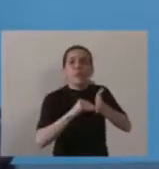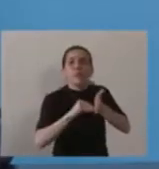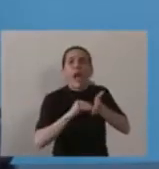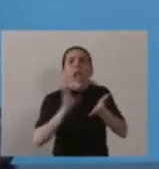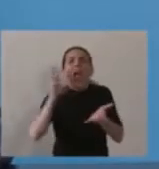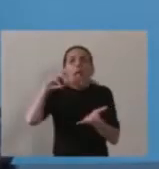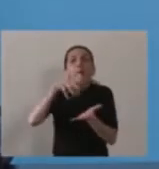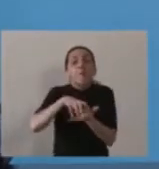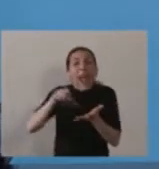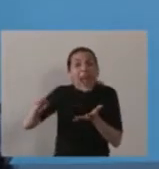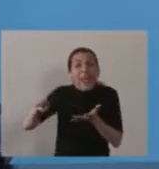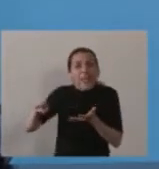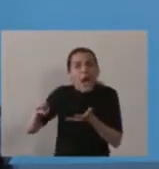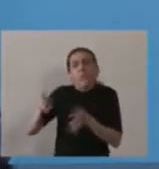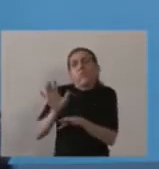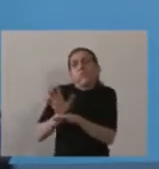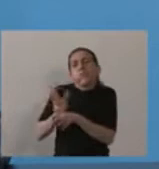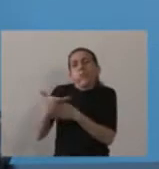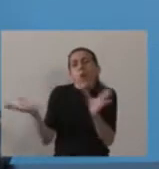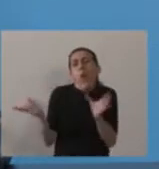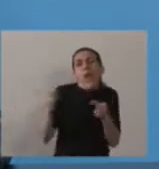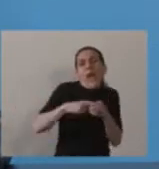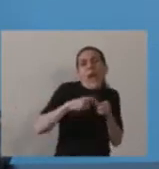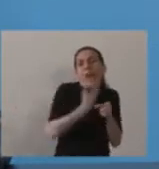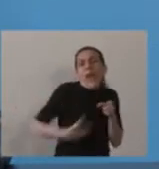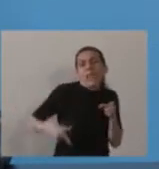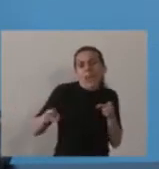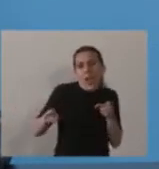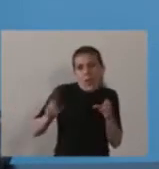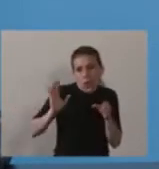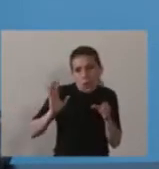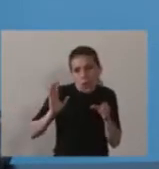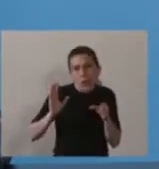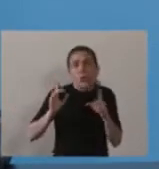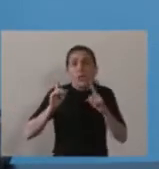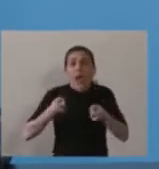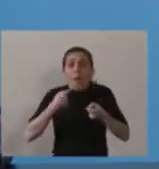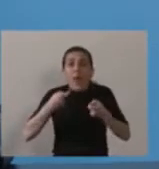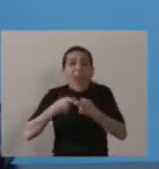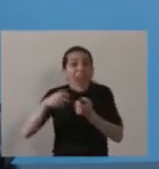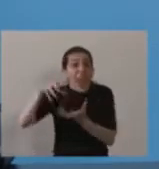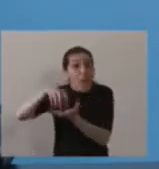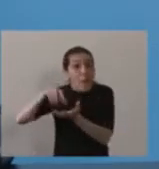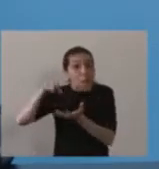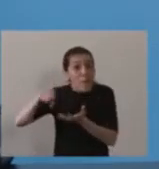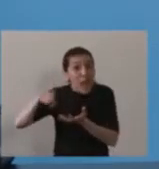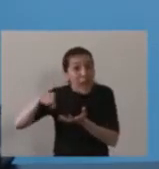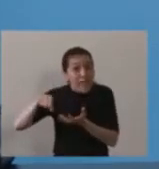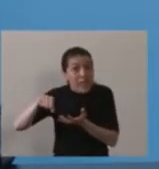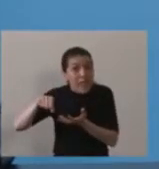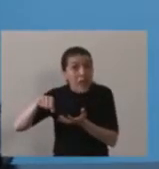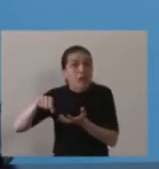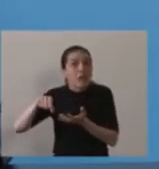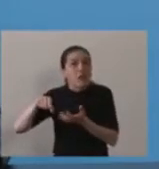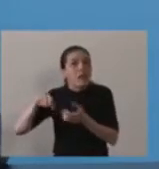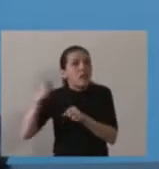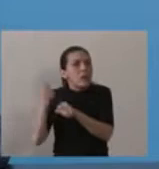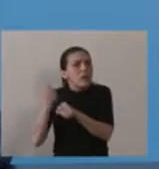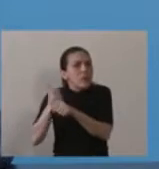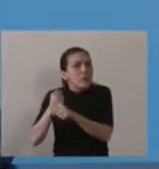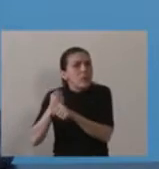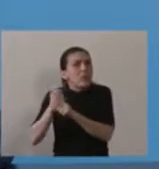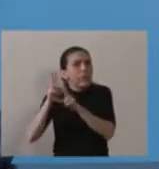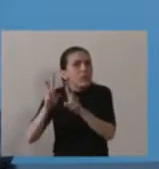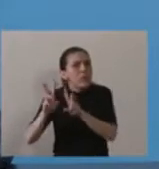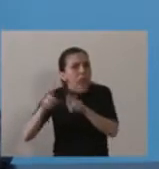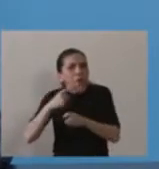teniendo en cuenta que es una empresa además que se dedica a la producción